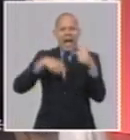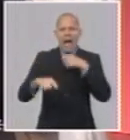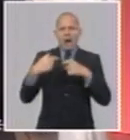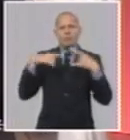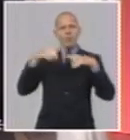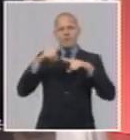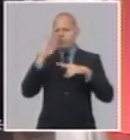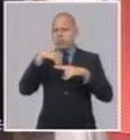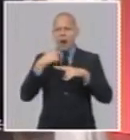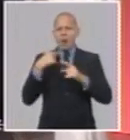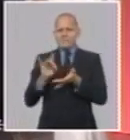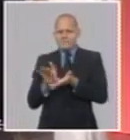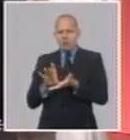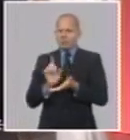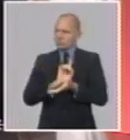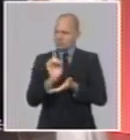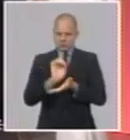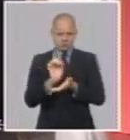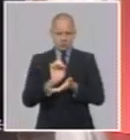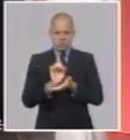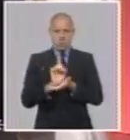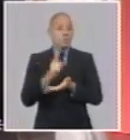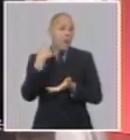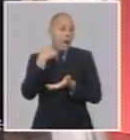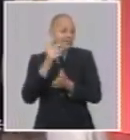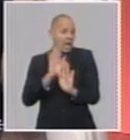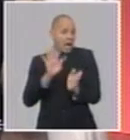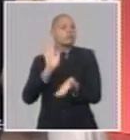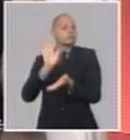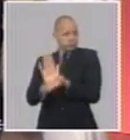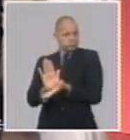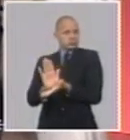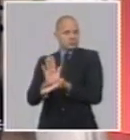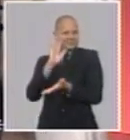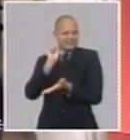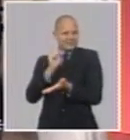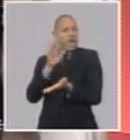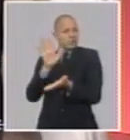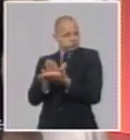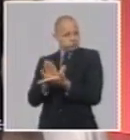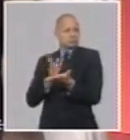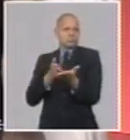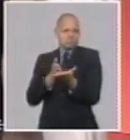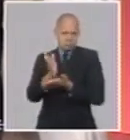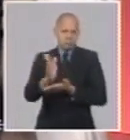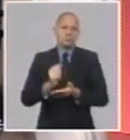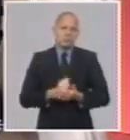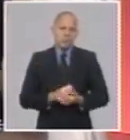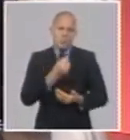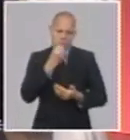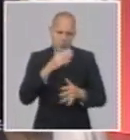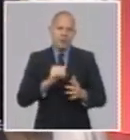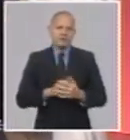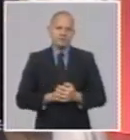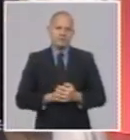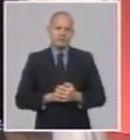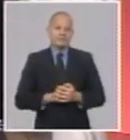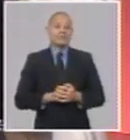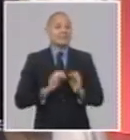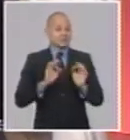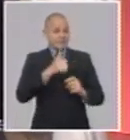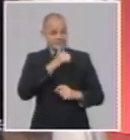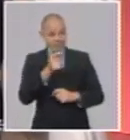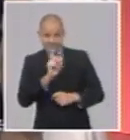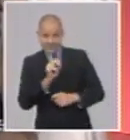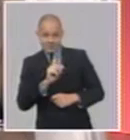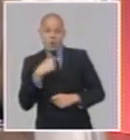una de las dudas que hoy estuvimos analizando, el equipo que está trabajando en el monitoreo de todo lo que pasa en